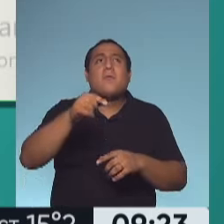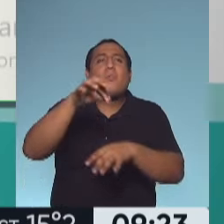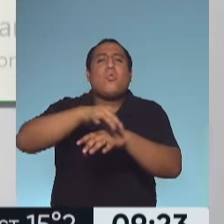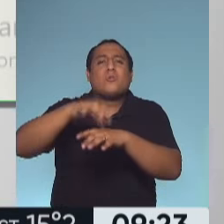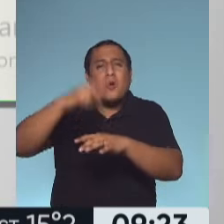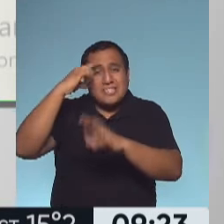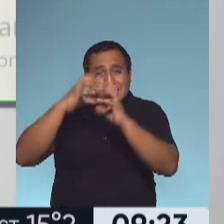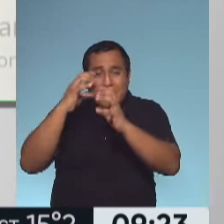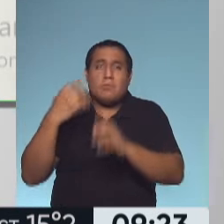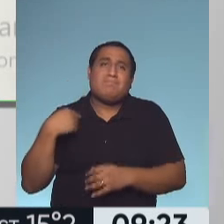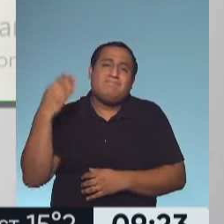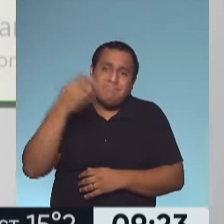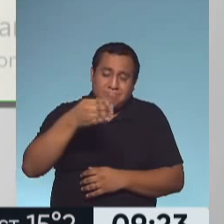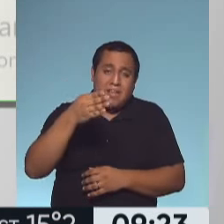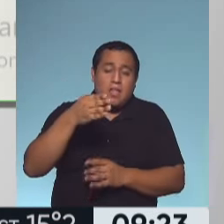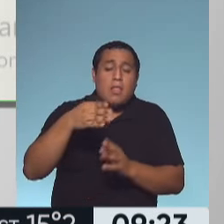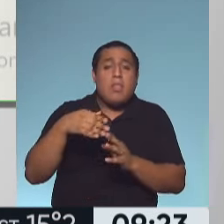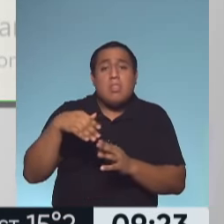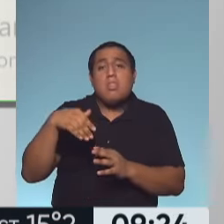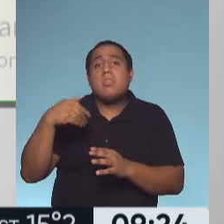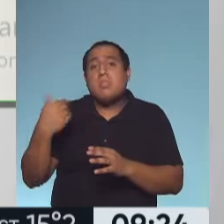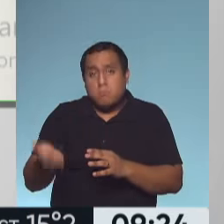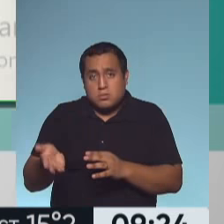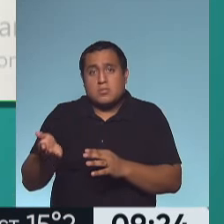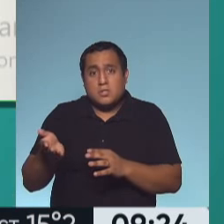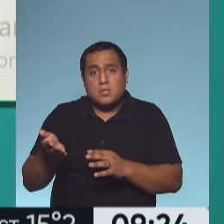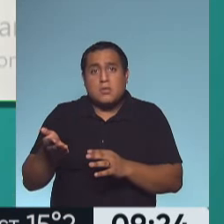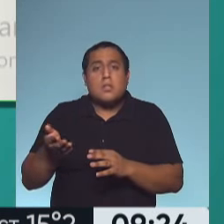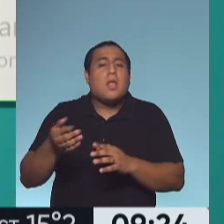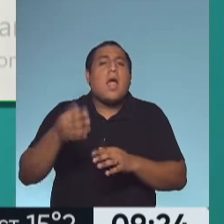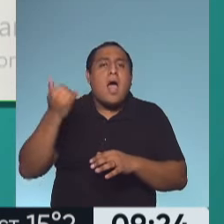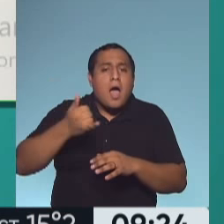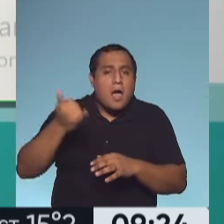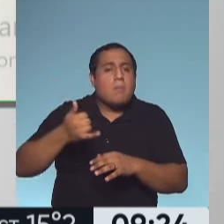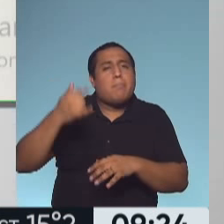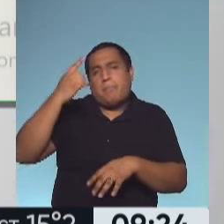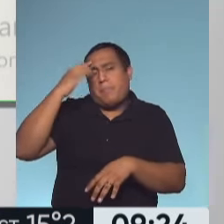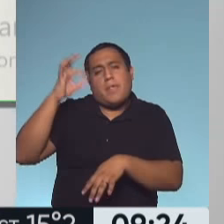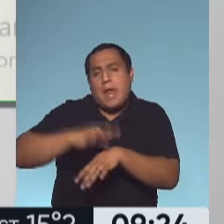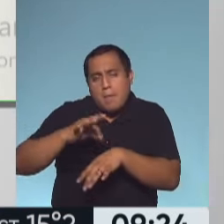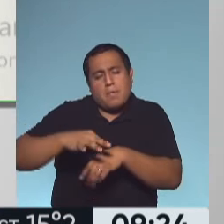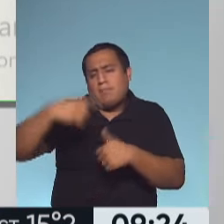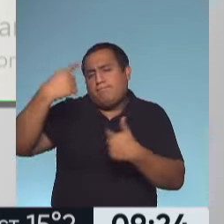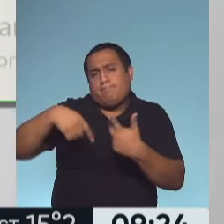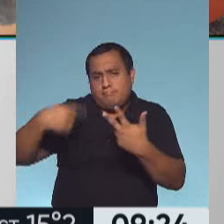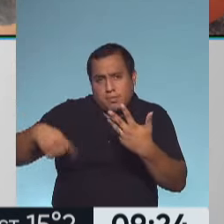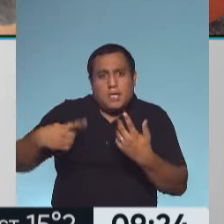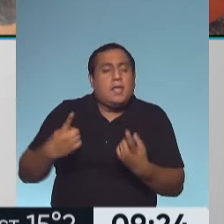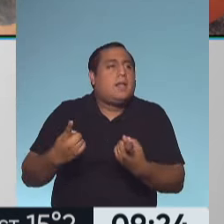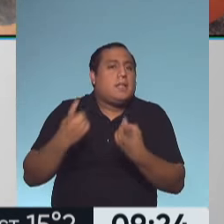Y luego van a aparecer dispositivos terapéuticos, ¿sí? Es muy frecuente que necesiten